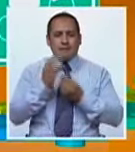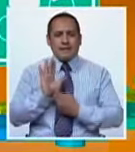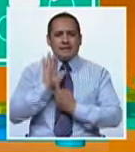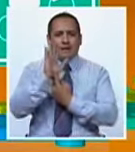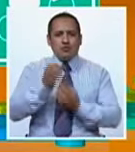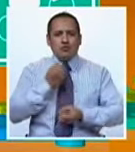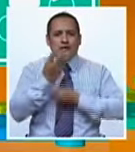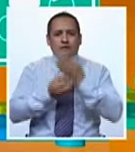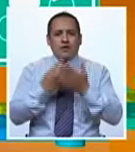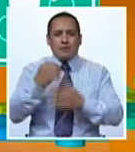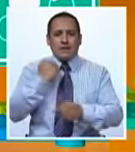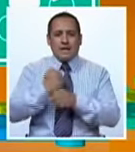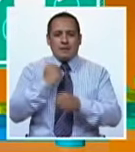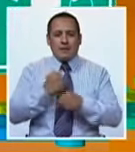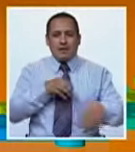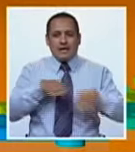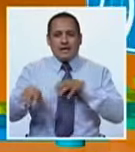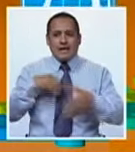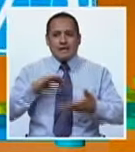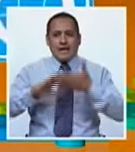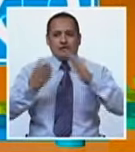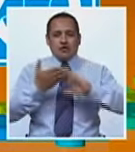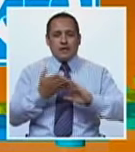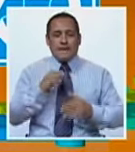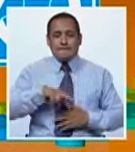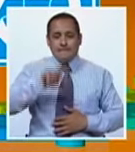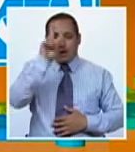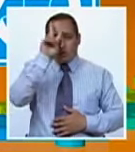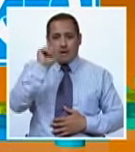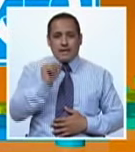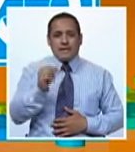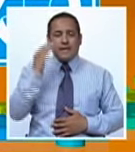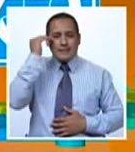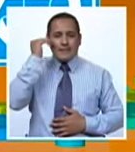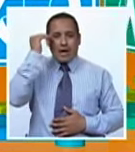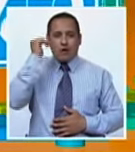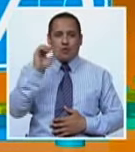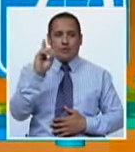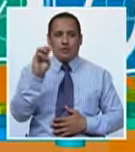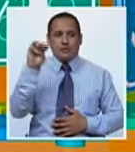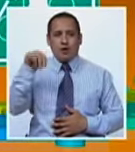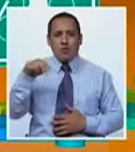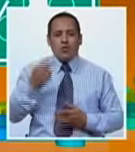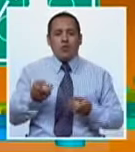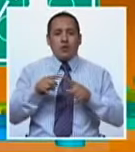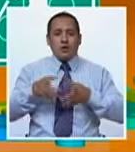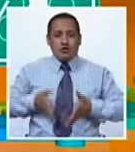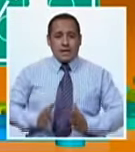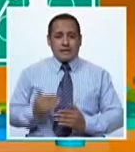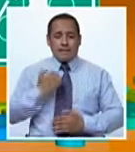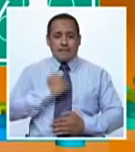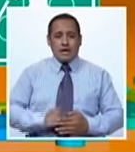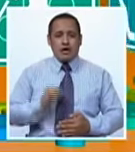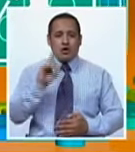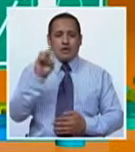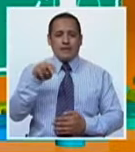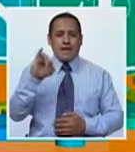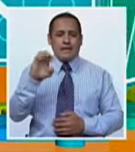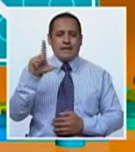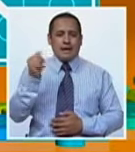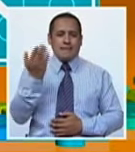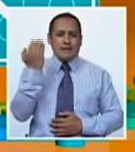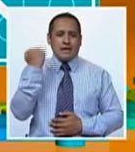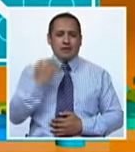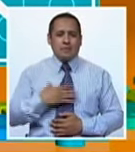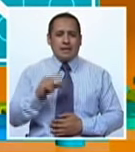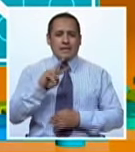un informe acerca de la labor que realiza la Sociedad Peruana de Síndrome de Down. Cuando nace mi hijo, Daniel, hace ya